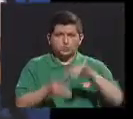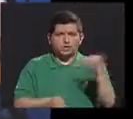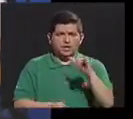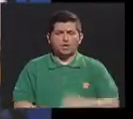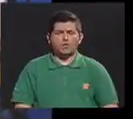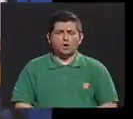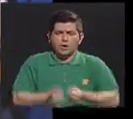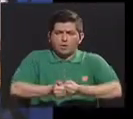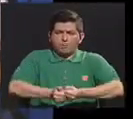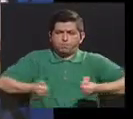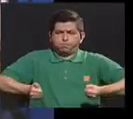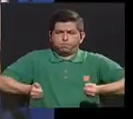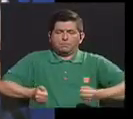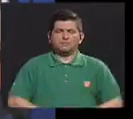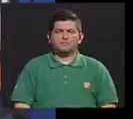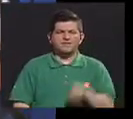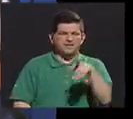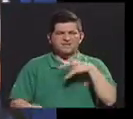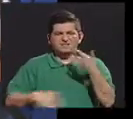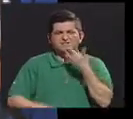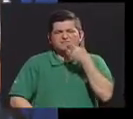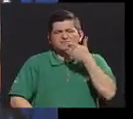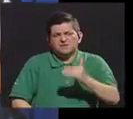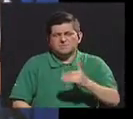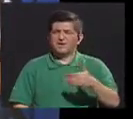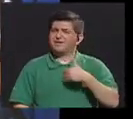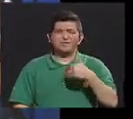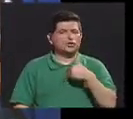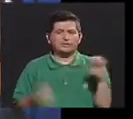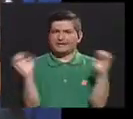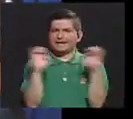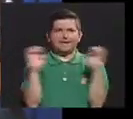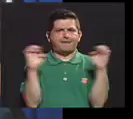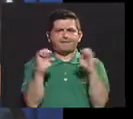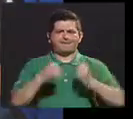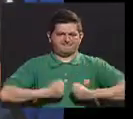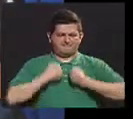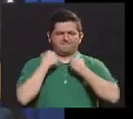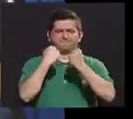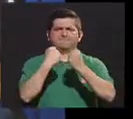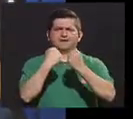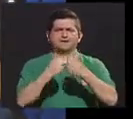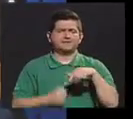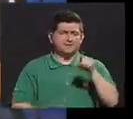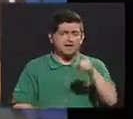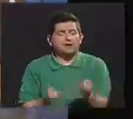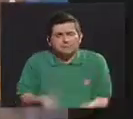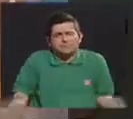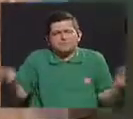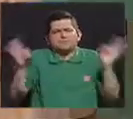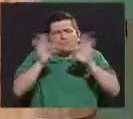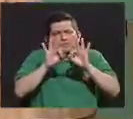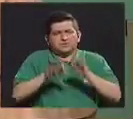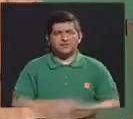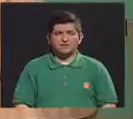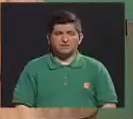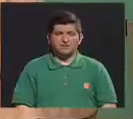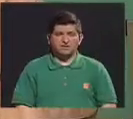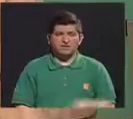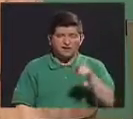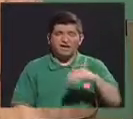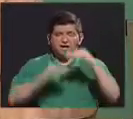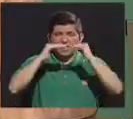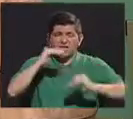peso y se va a sentir mal porque obviamente no tiene la energía, la fuerza, que es algo muy importante, el cansancio en el hipotiroidismo,